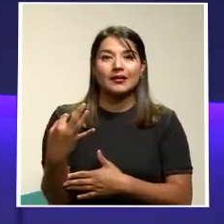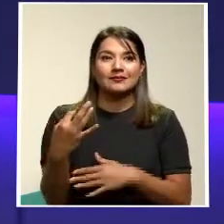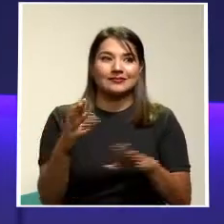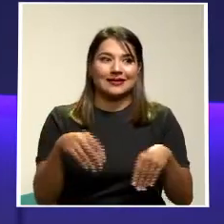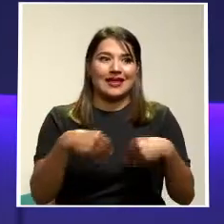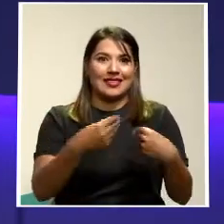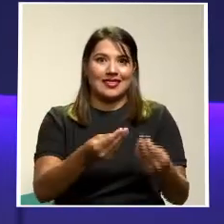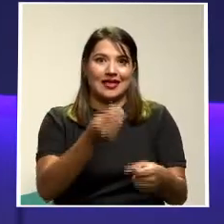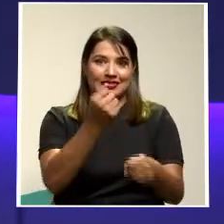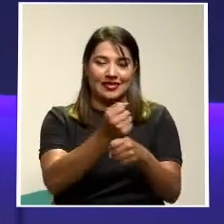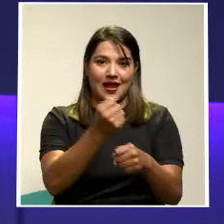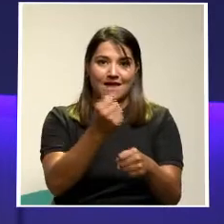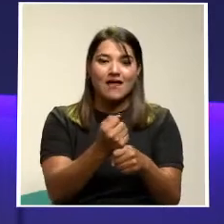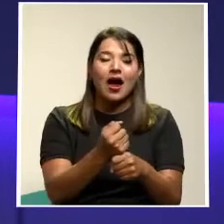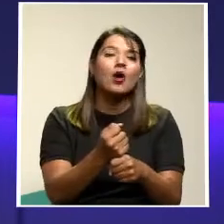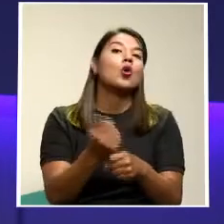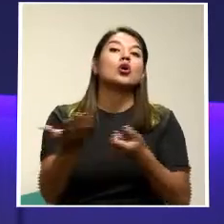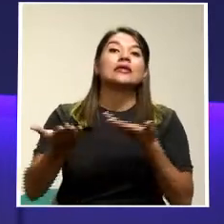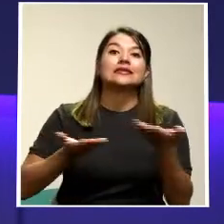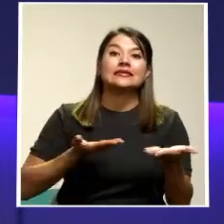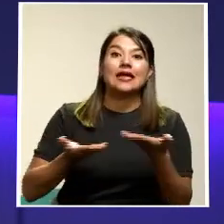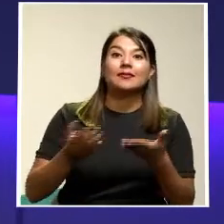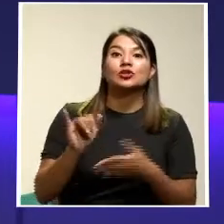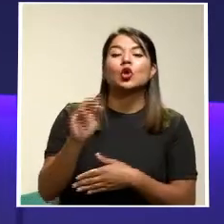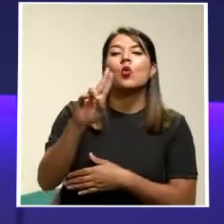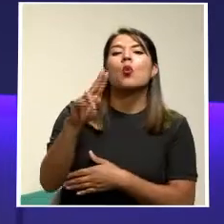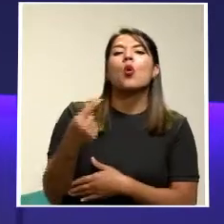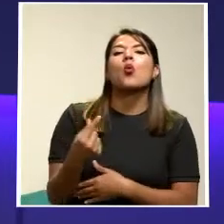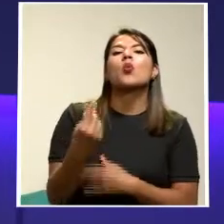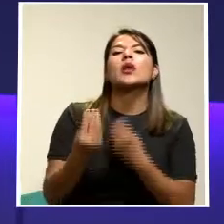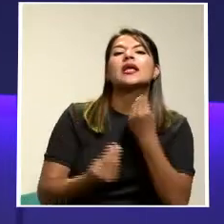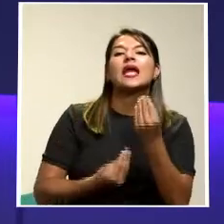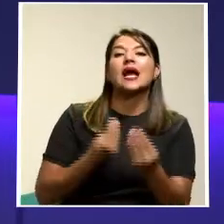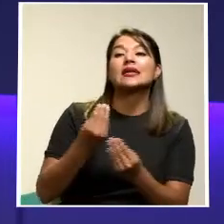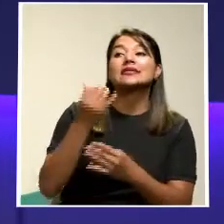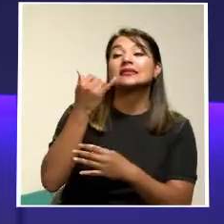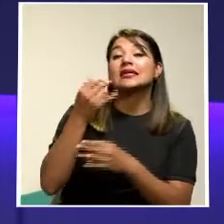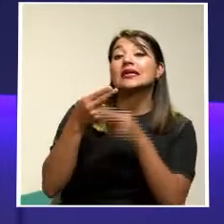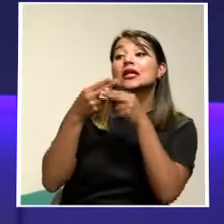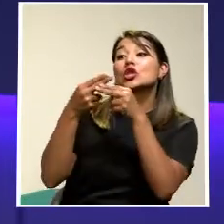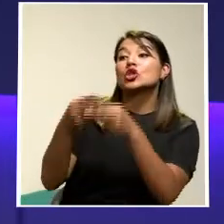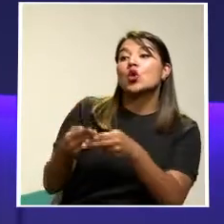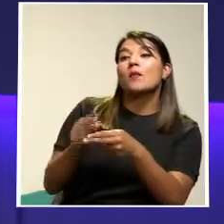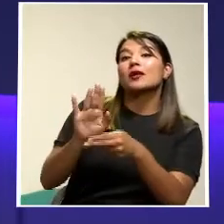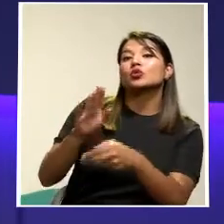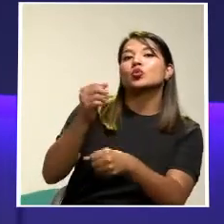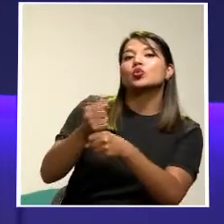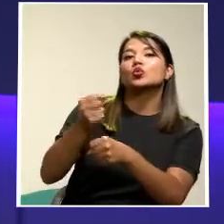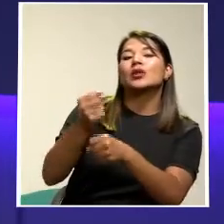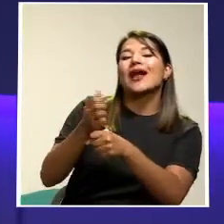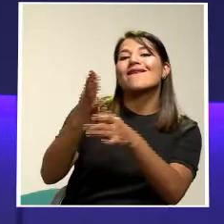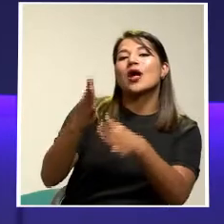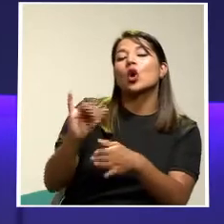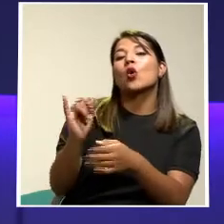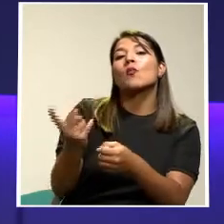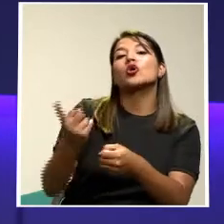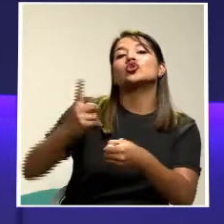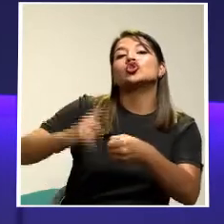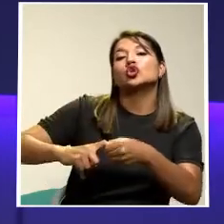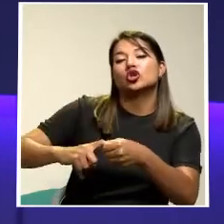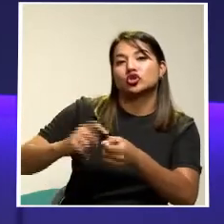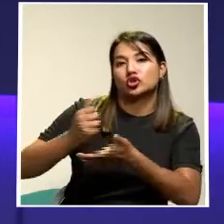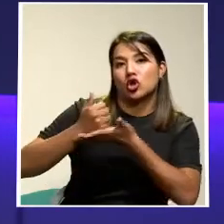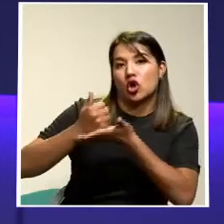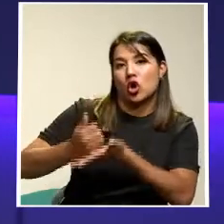Servicios como Uber llaman a sus choferes socios colaboradores Y es una actividad que